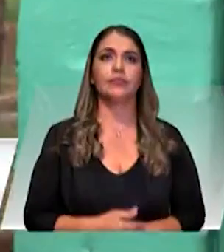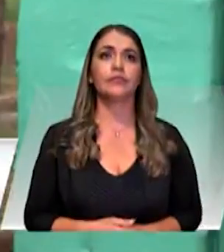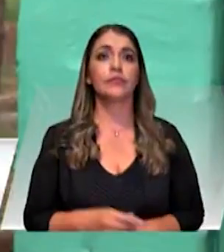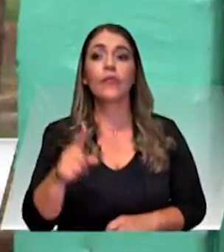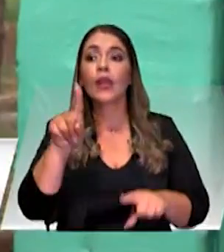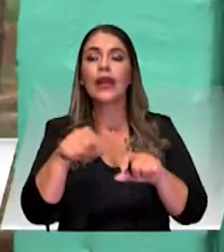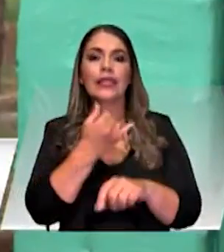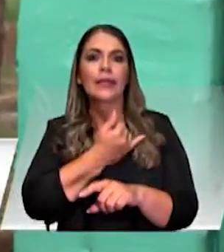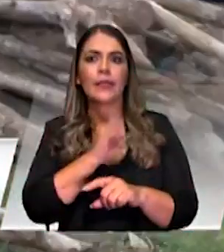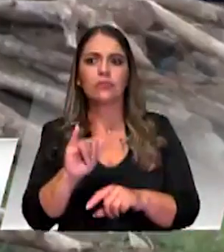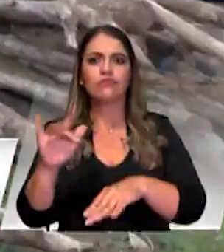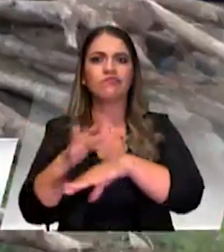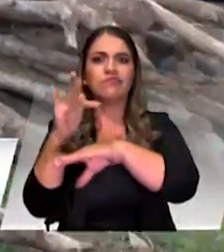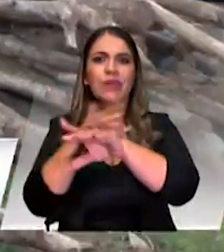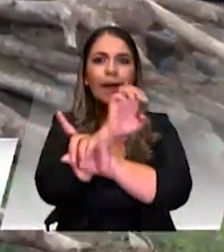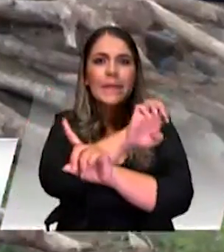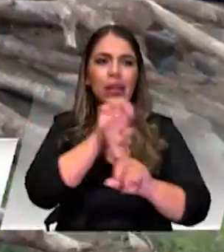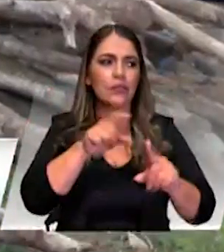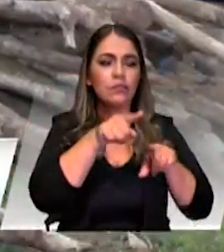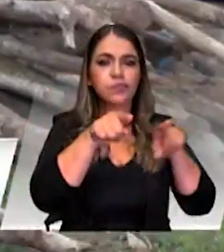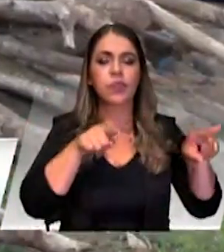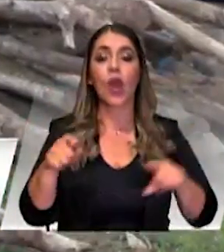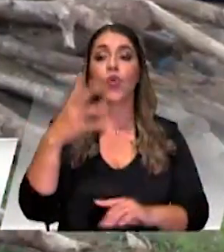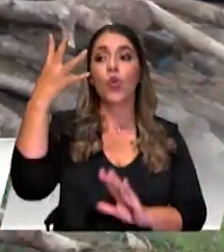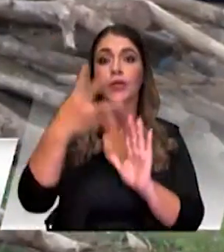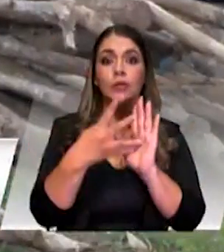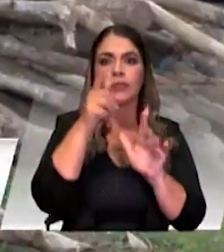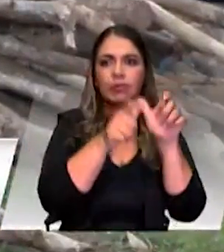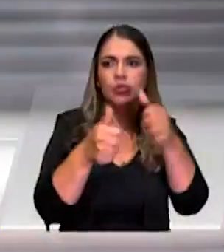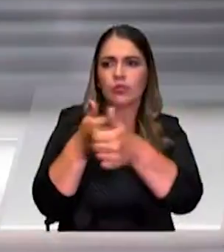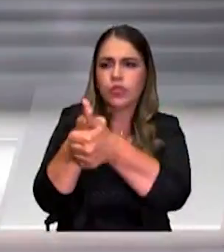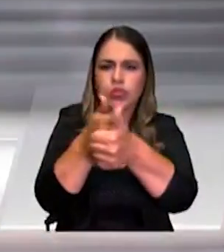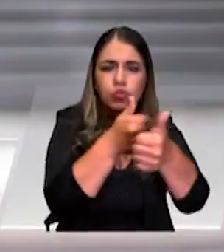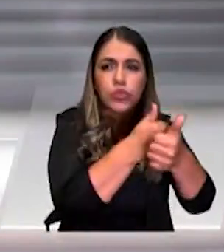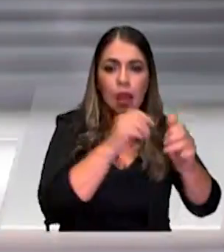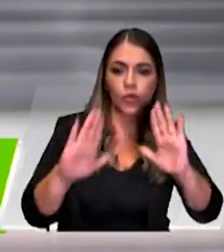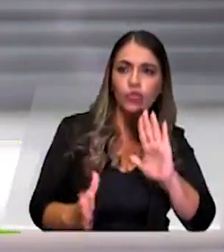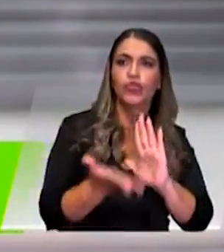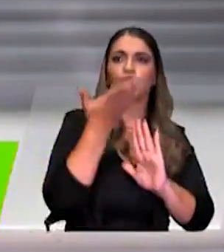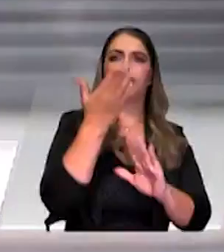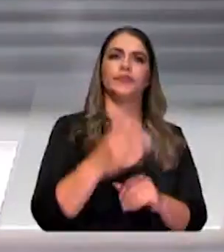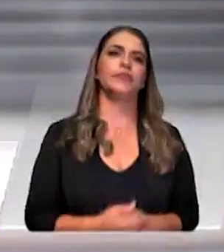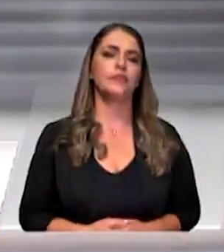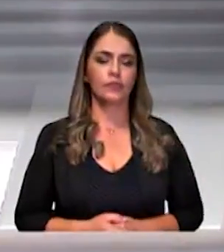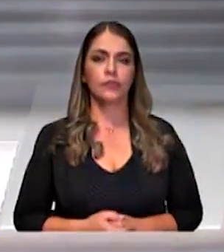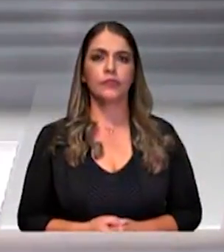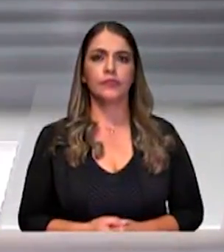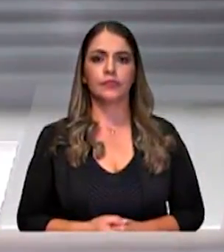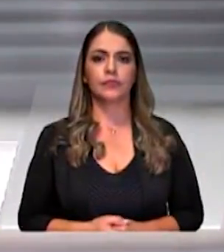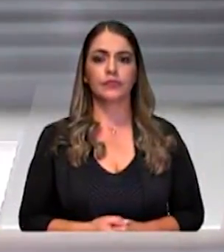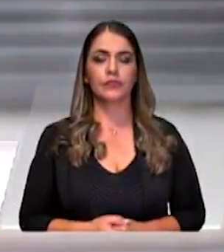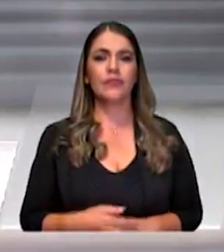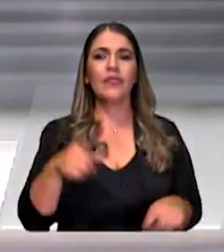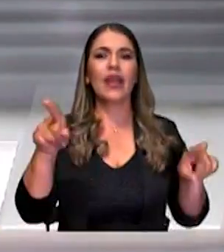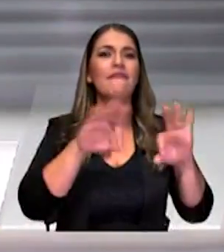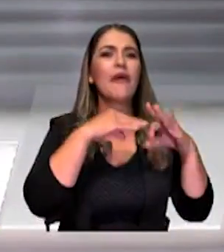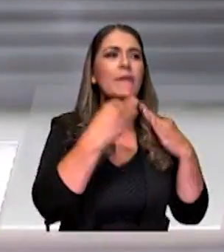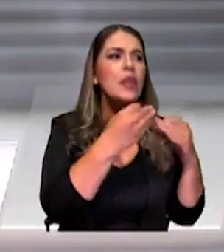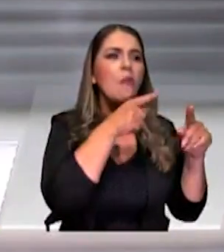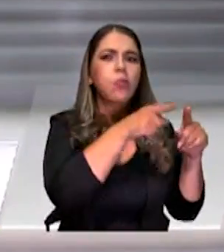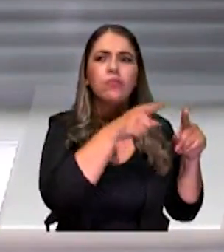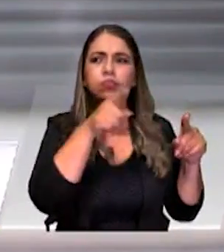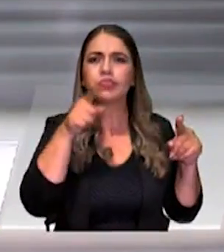capacidades, más de 4.000 personas han recibido acompañamiento. Para poder mejorar esas dinámicas familiares y por